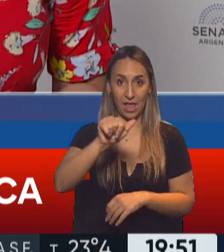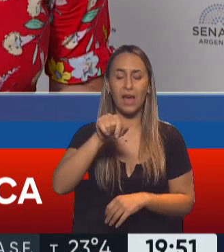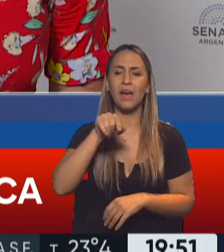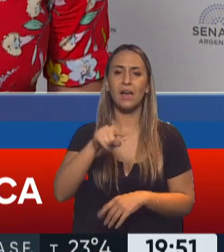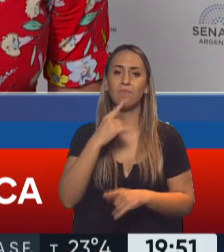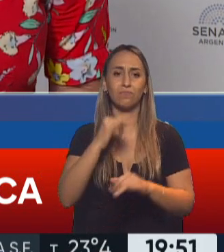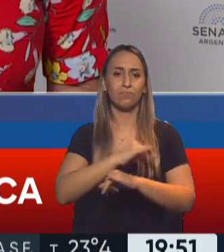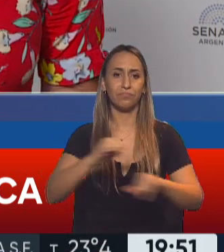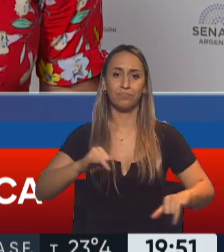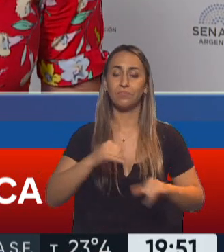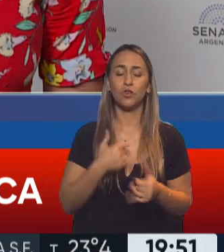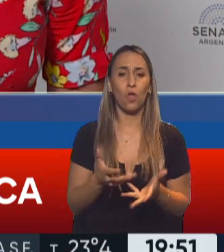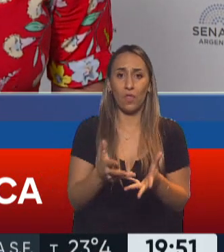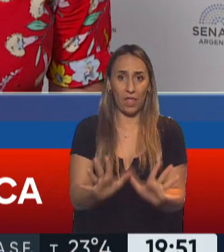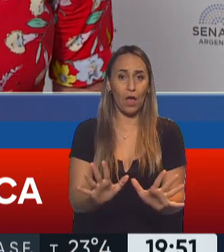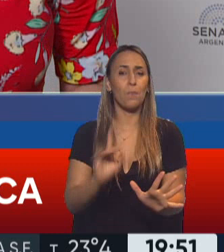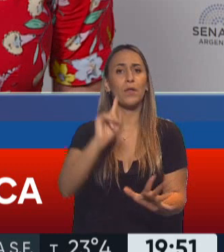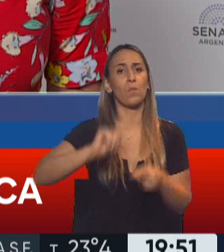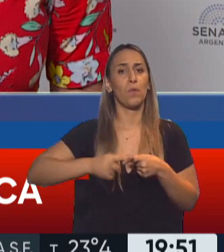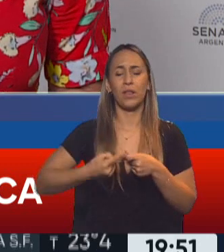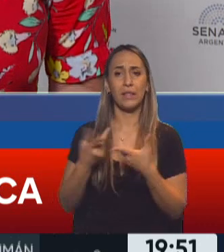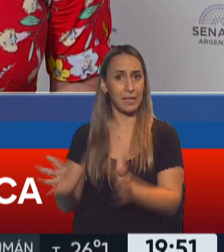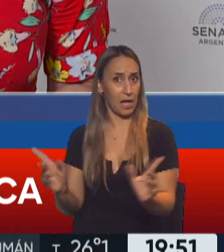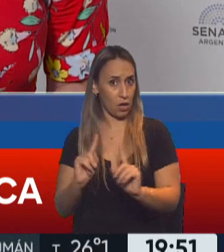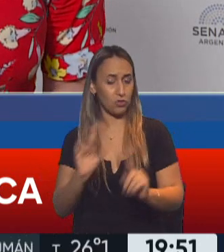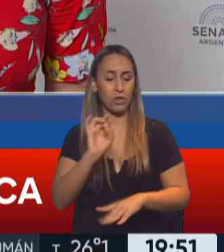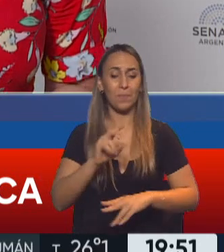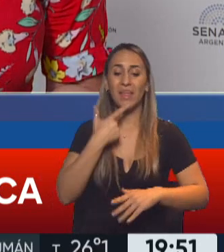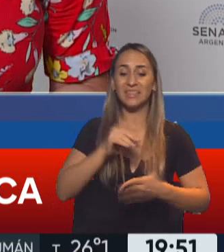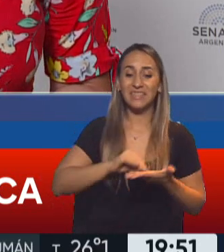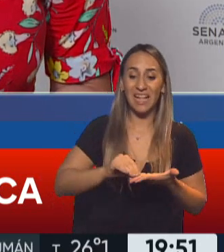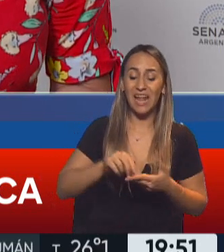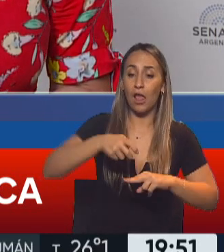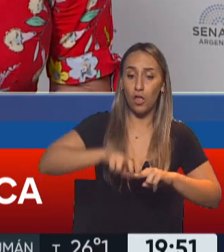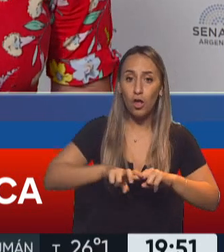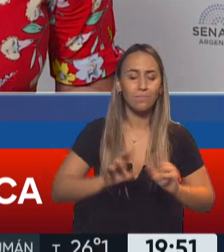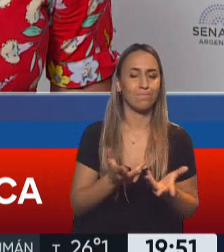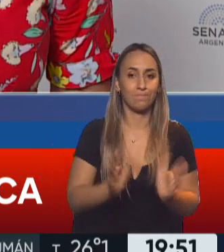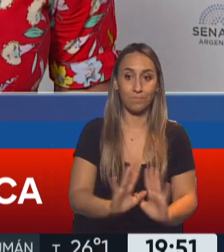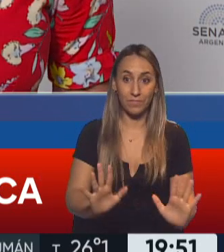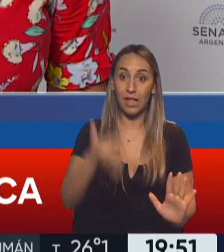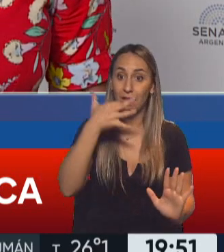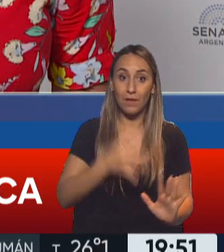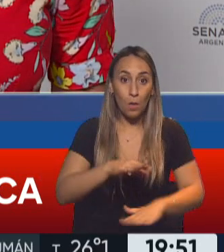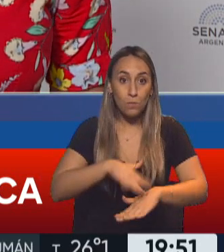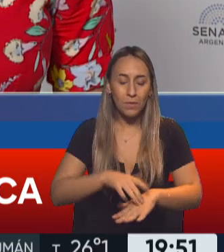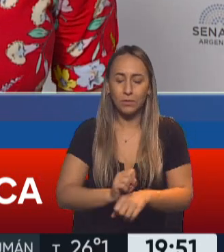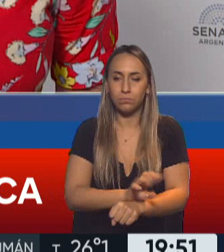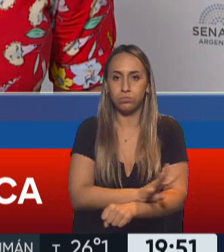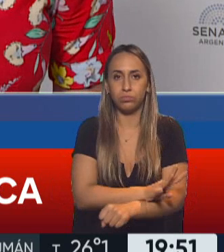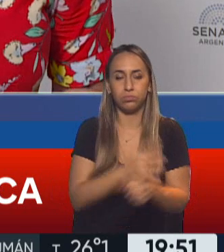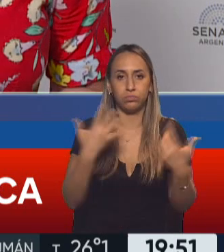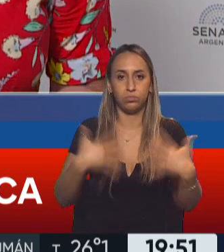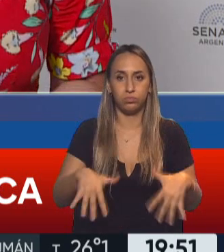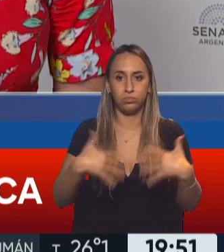actividad legislativa, no así la política, que lo hace con profunda tristeza. Y la verdad que fue un momento tremendamente emotivo, no solo ahí en el